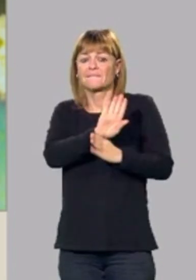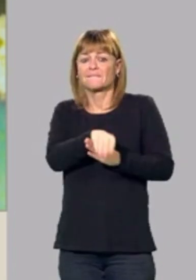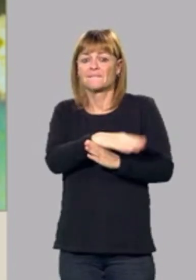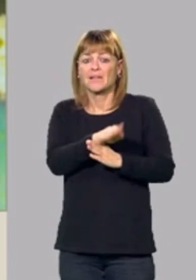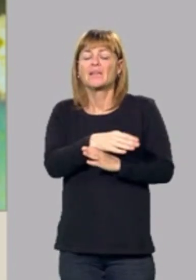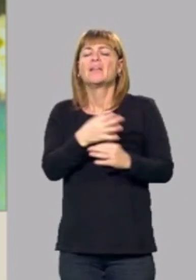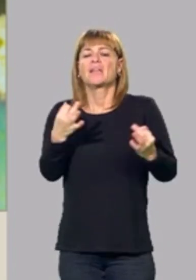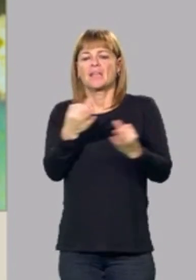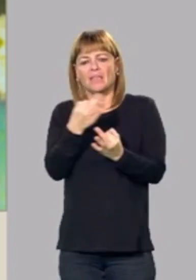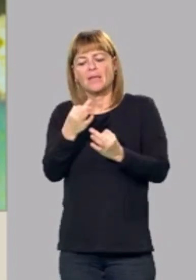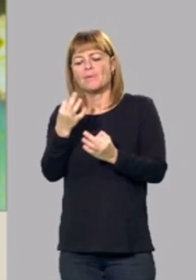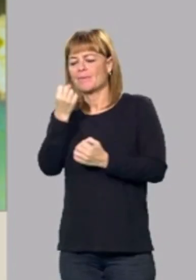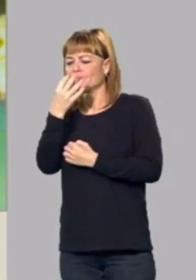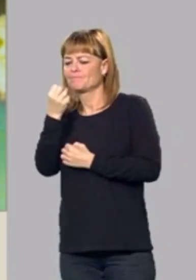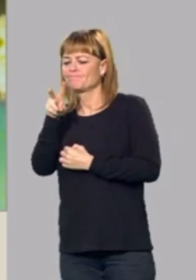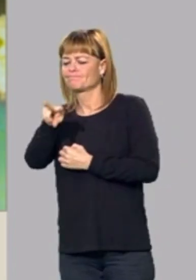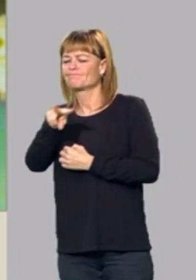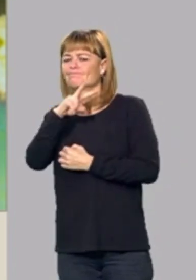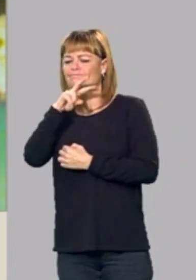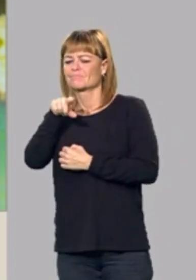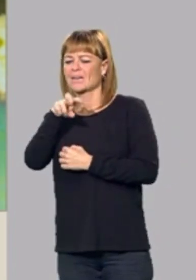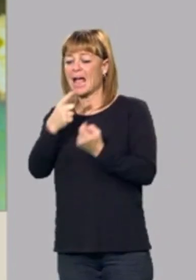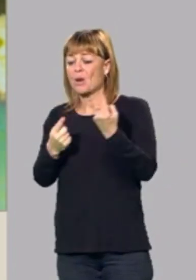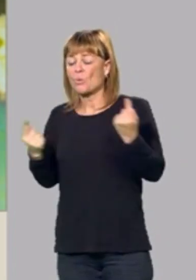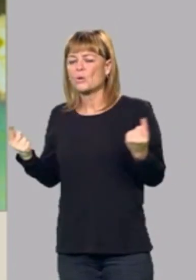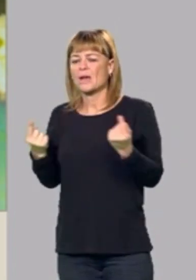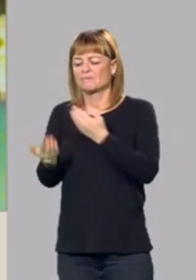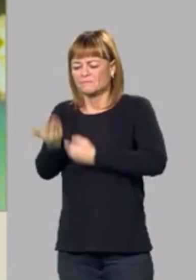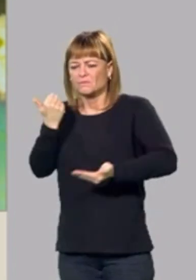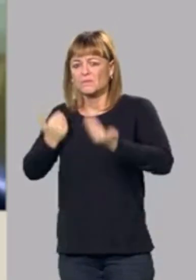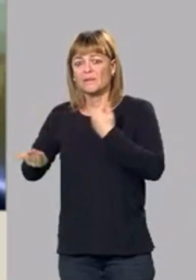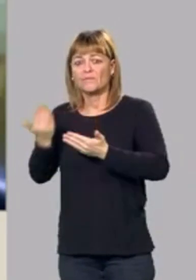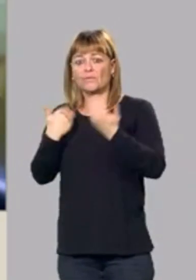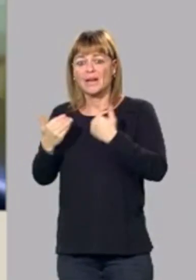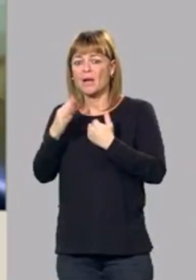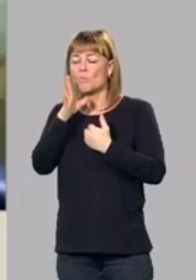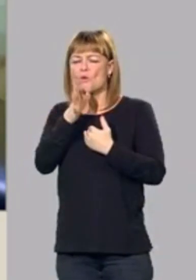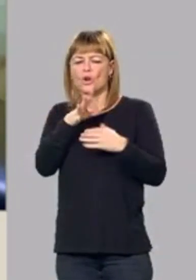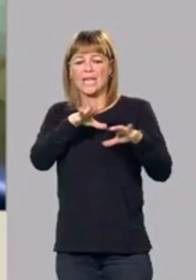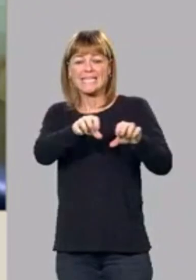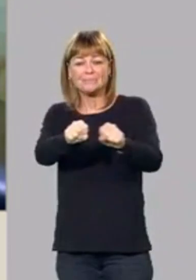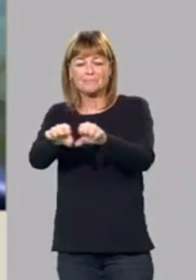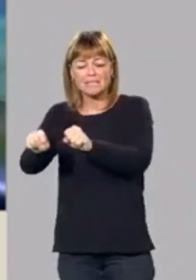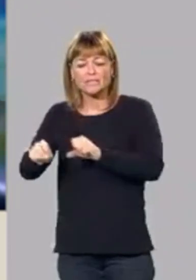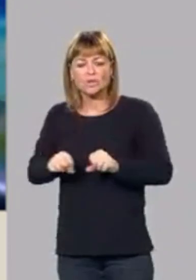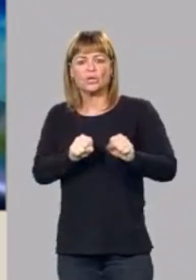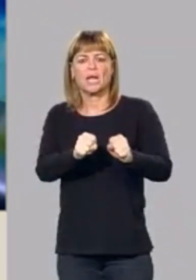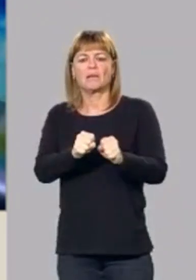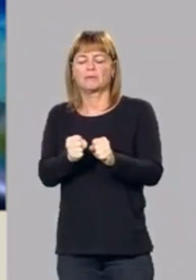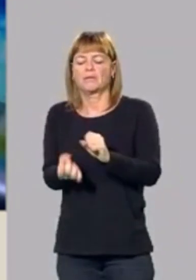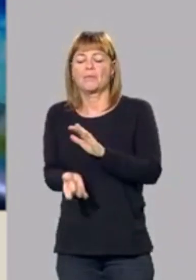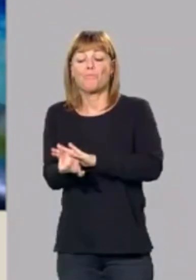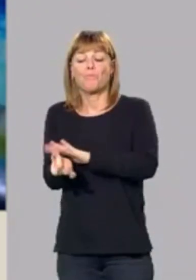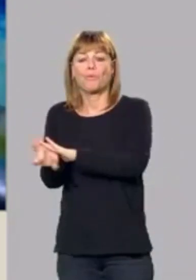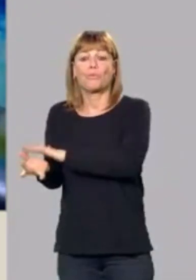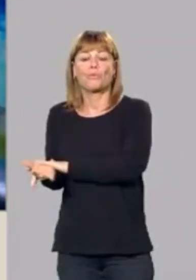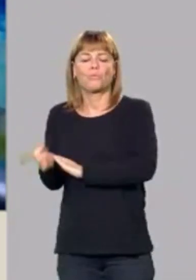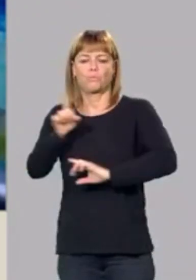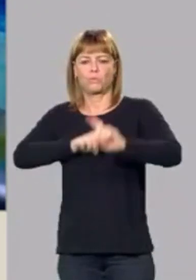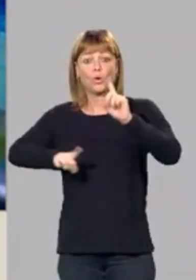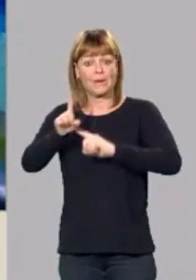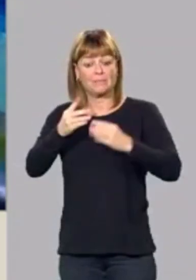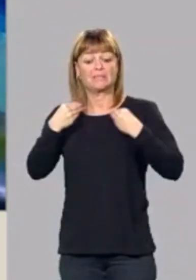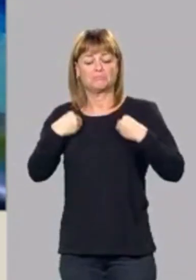vegetación alóctona que es invasora y que es la que provoca todos estos problemas que hemos visto en